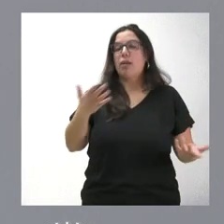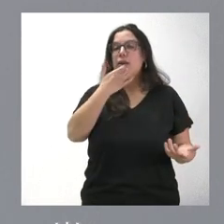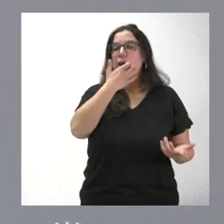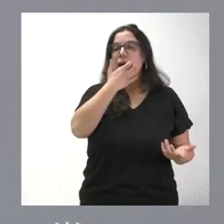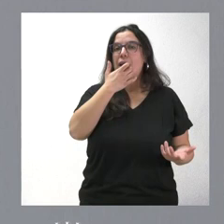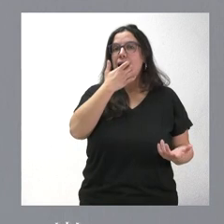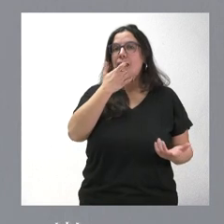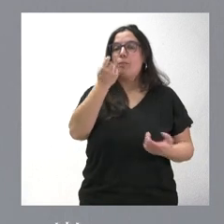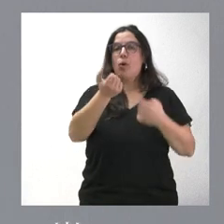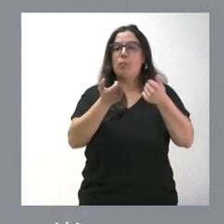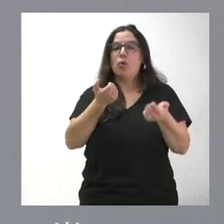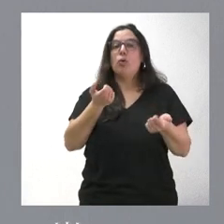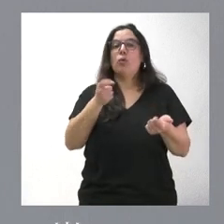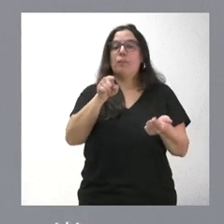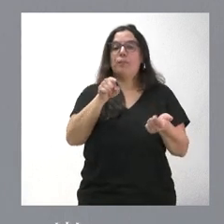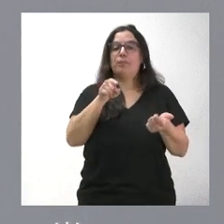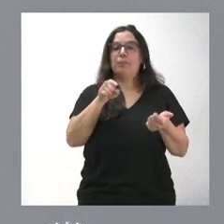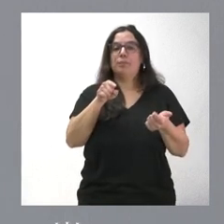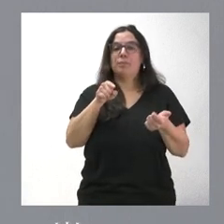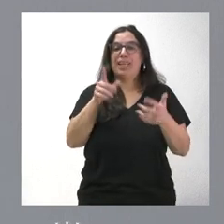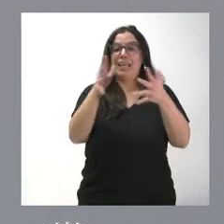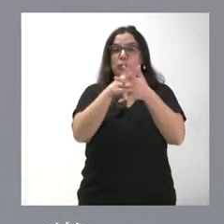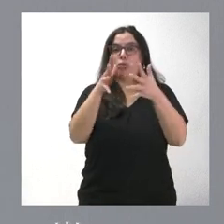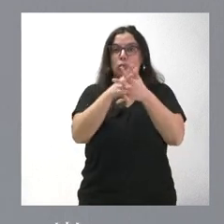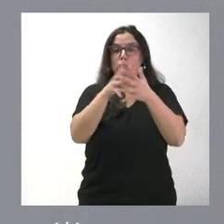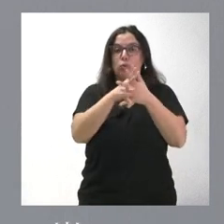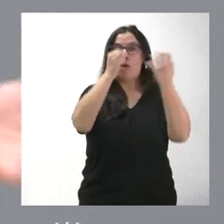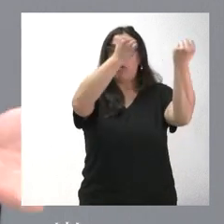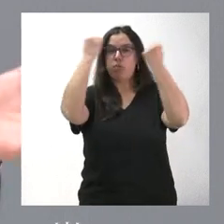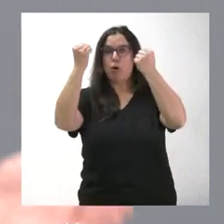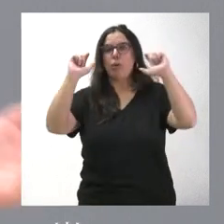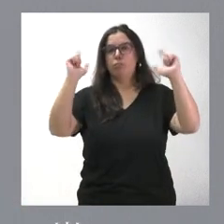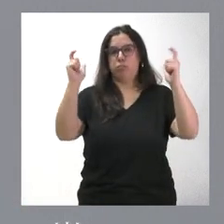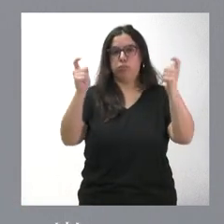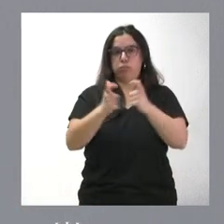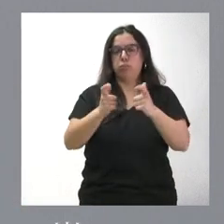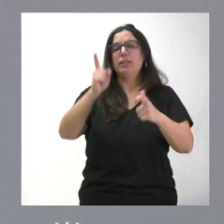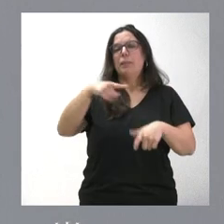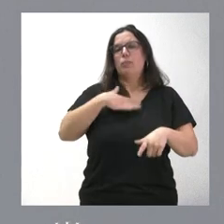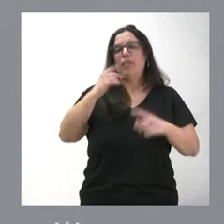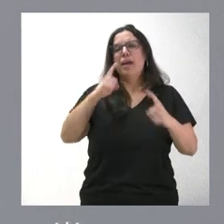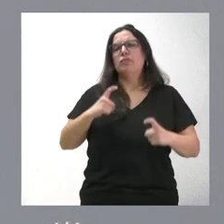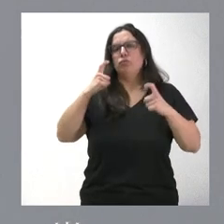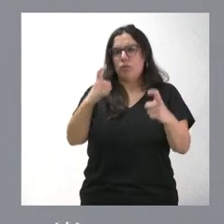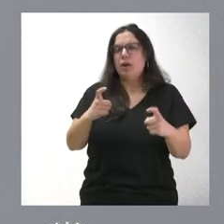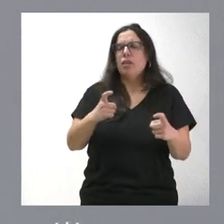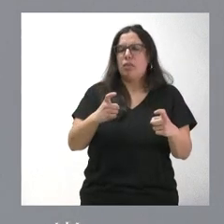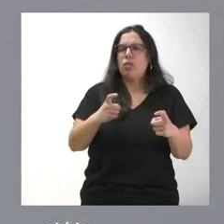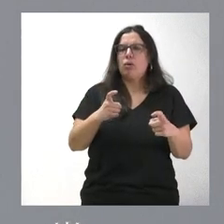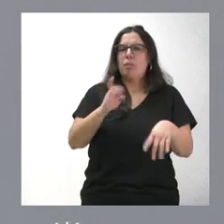reduciendo estructuras de altos cargos. Creemos que se podría también hacer un esfuerzo, en este caso, en evitar